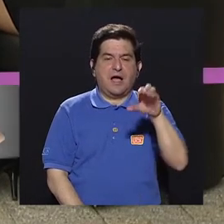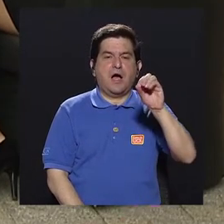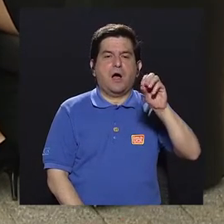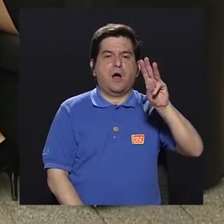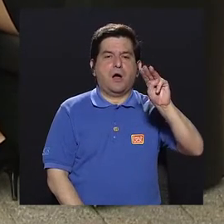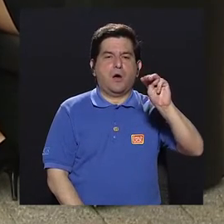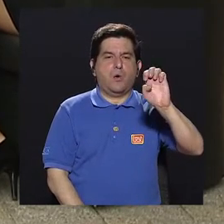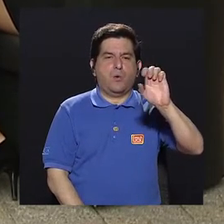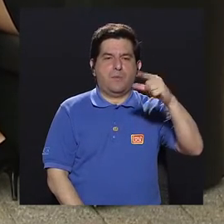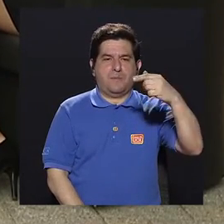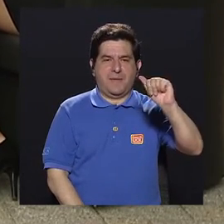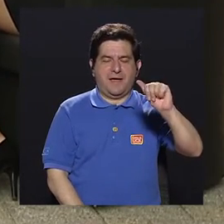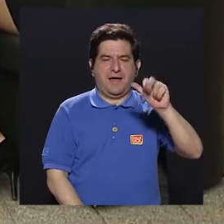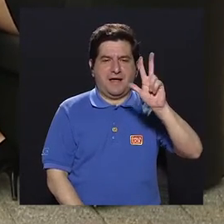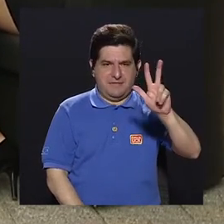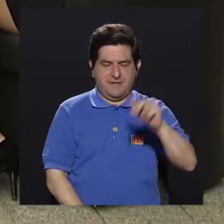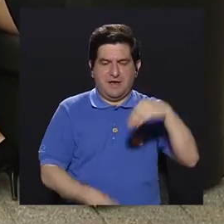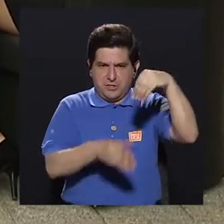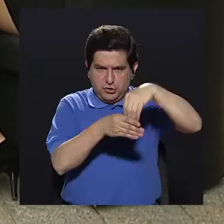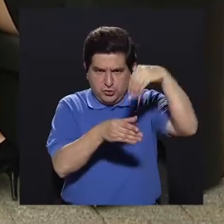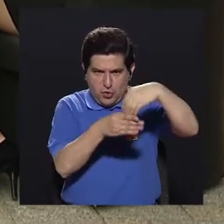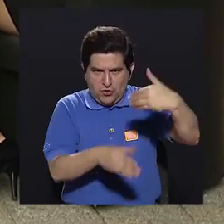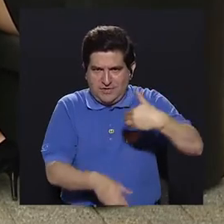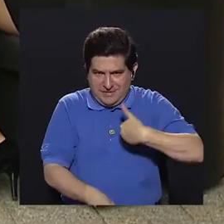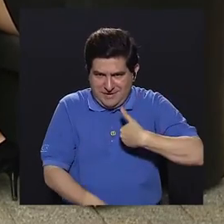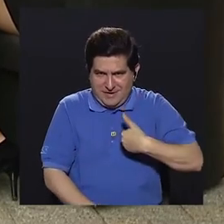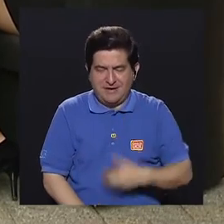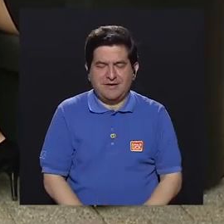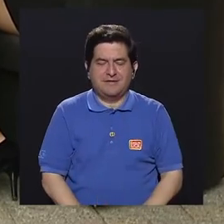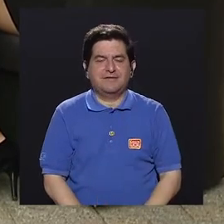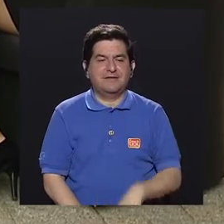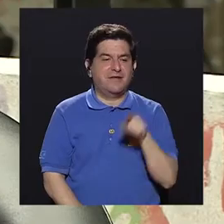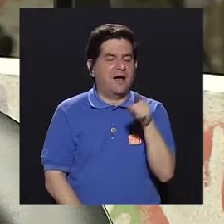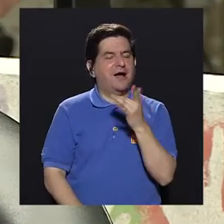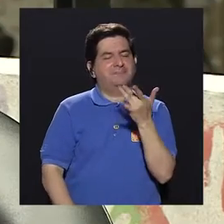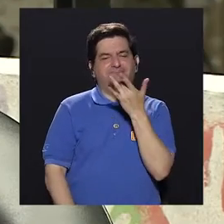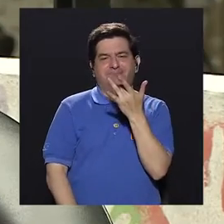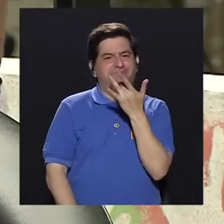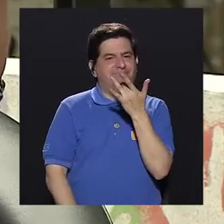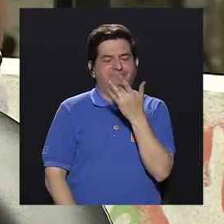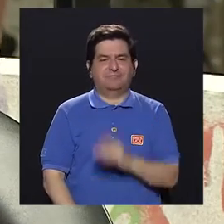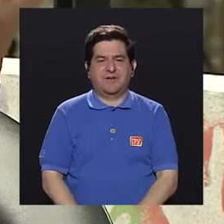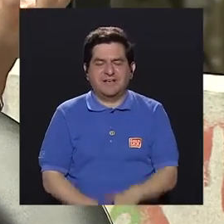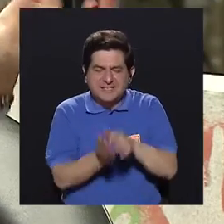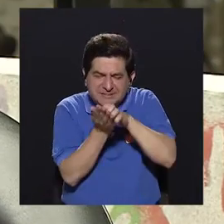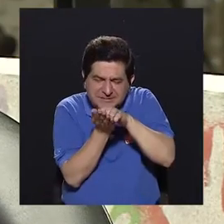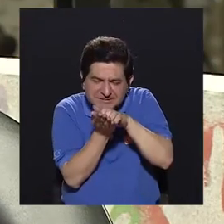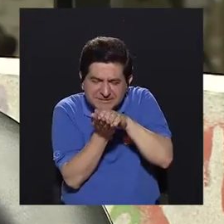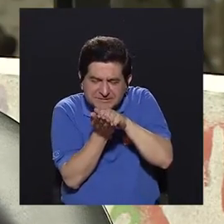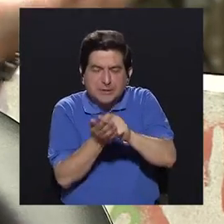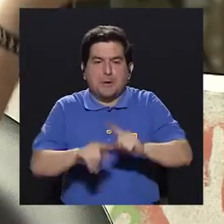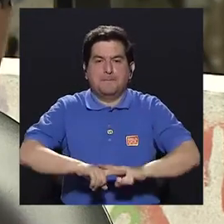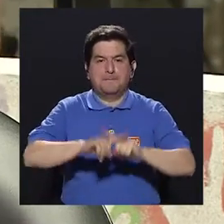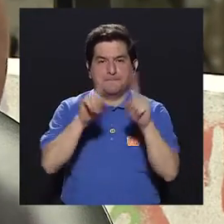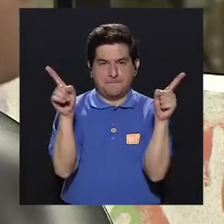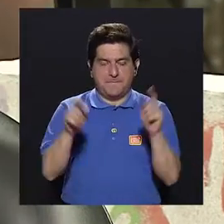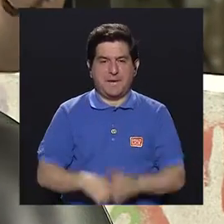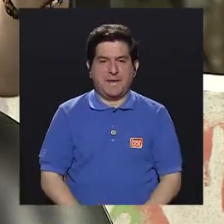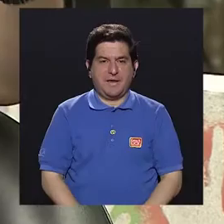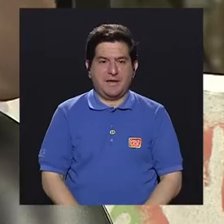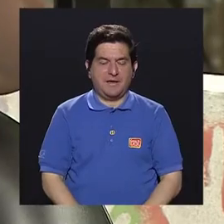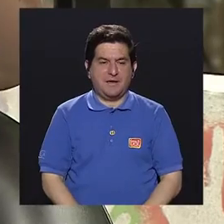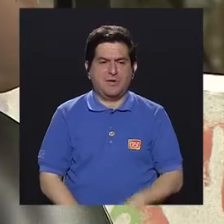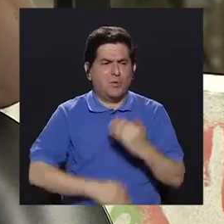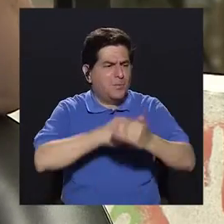3, todo el contenido que tiene la linaza por dentro, es preferible molida. Pero la